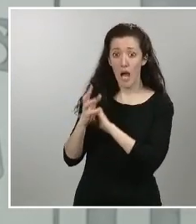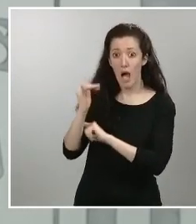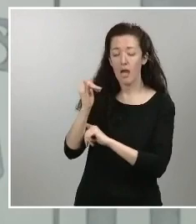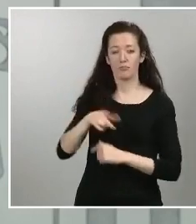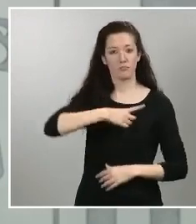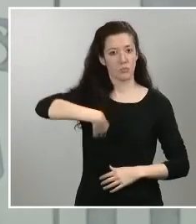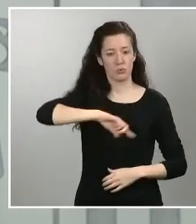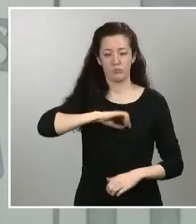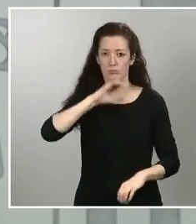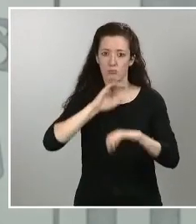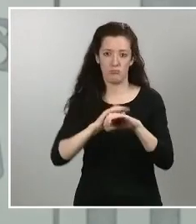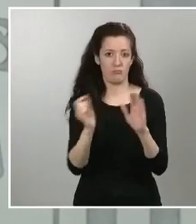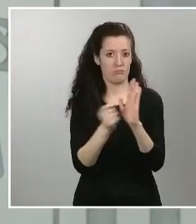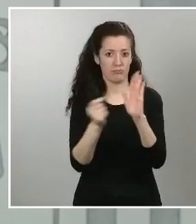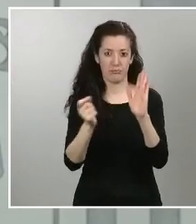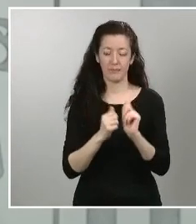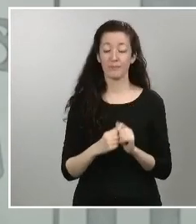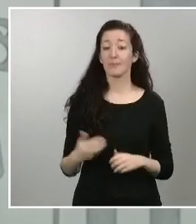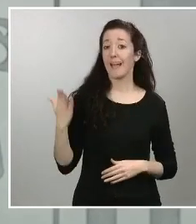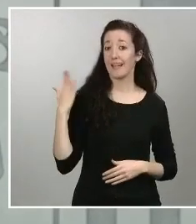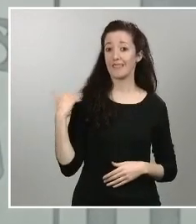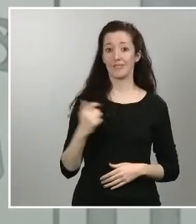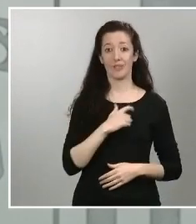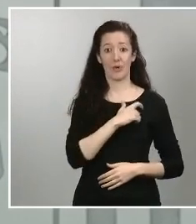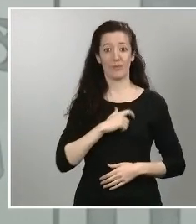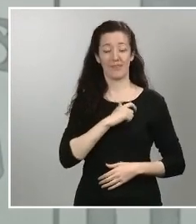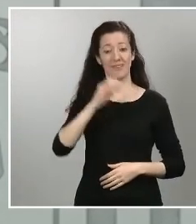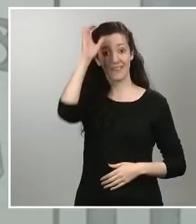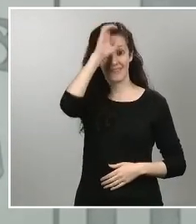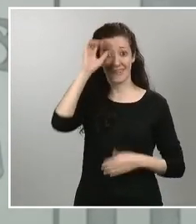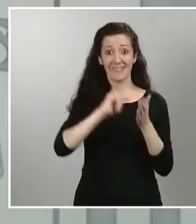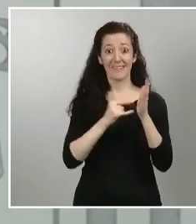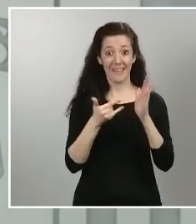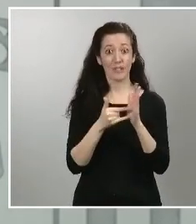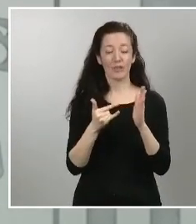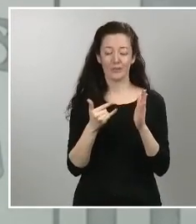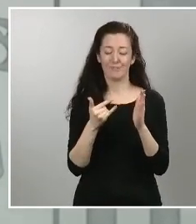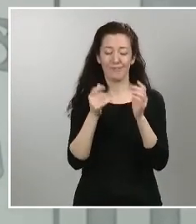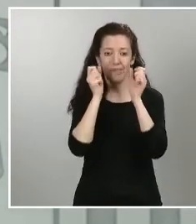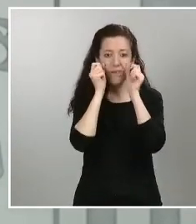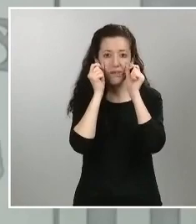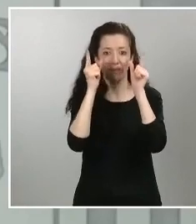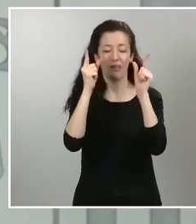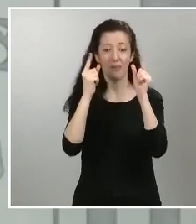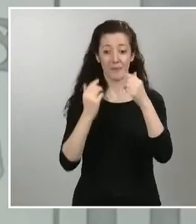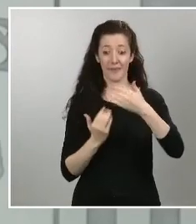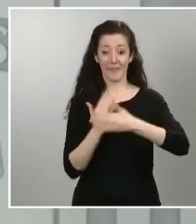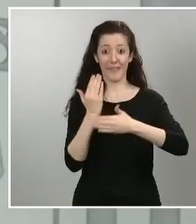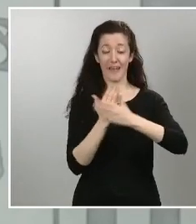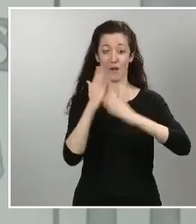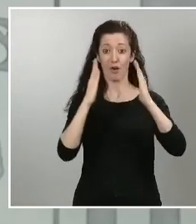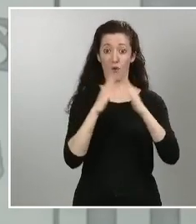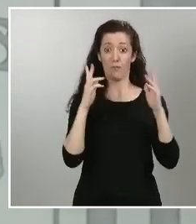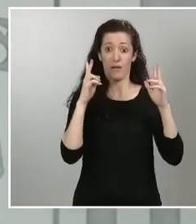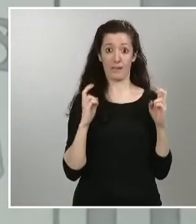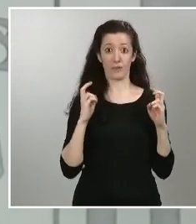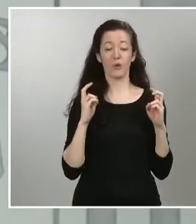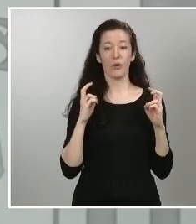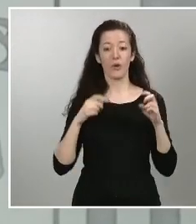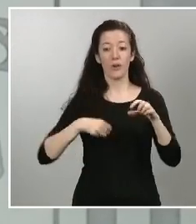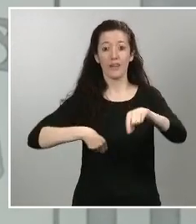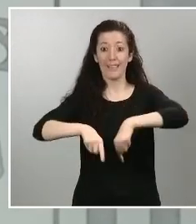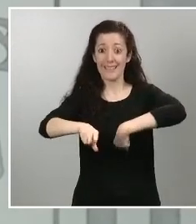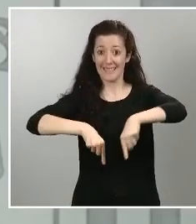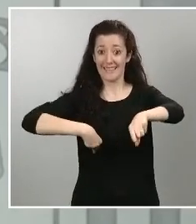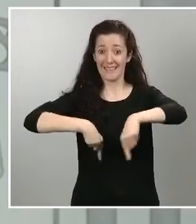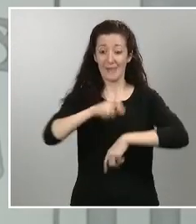durante estos días de confinamiento se produce una diferencia entre la movilidad que se establece en los días laborables por